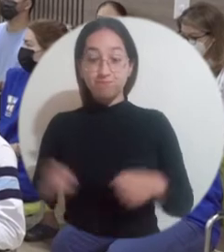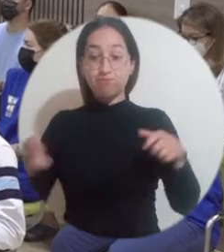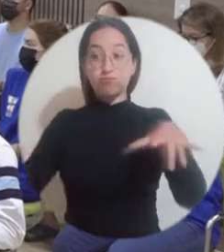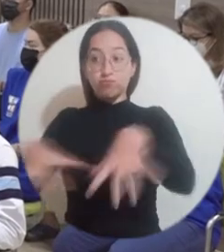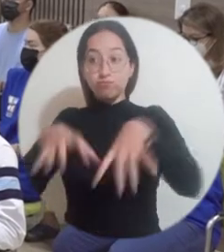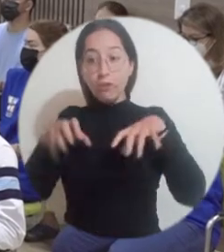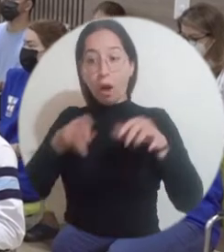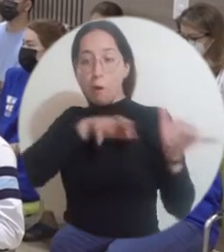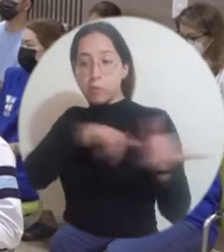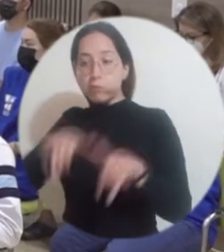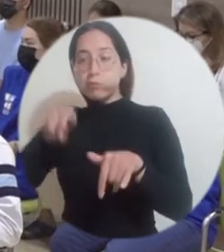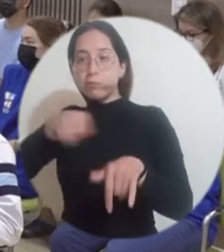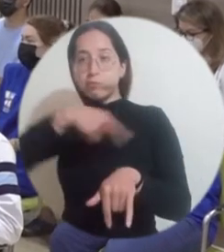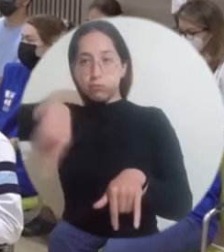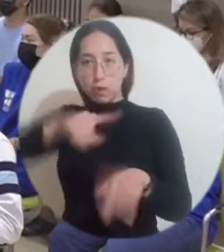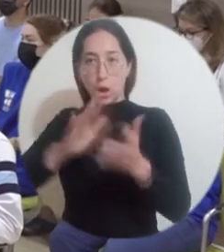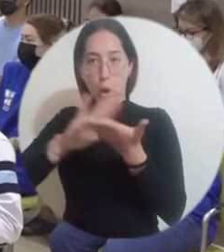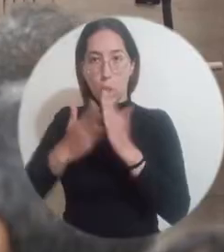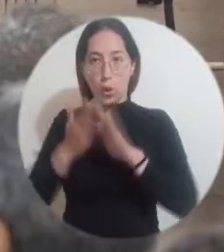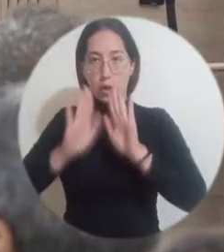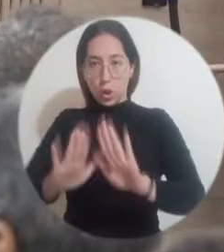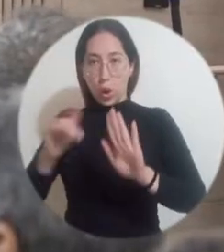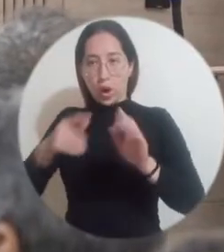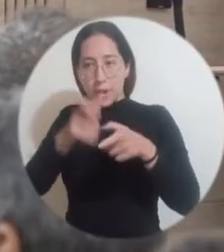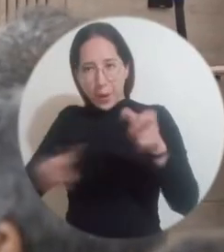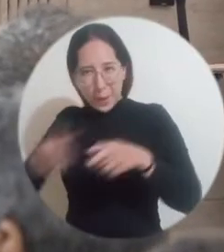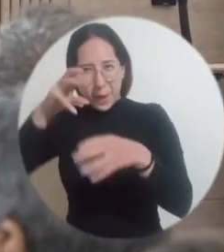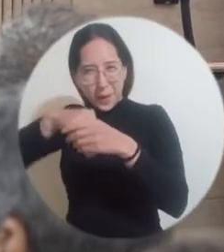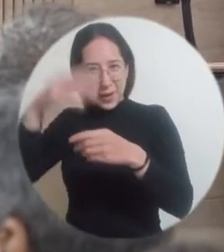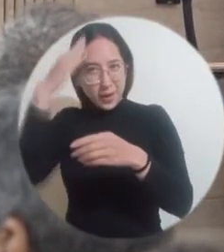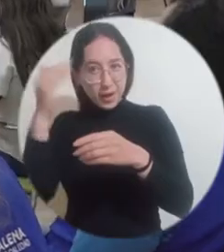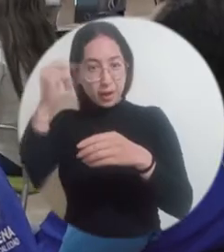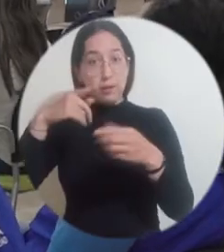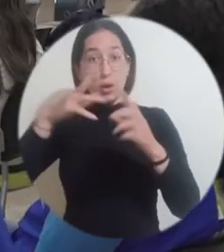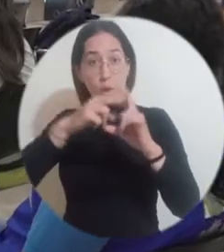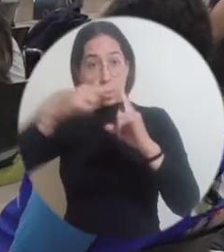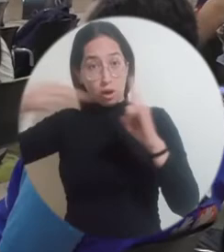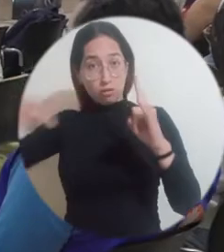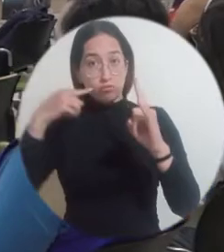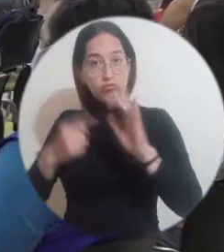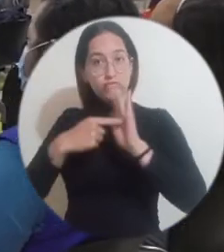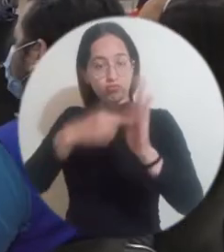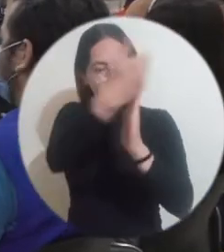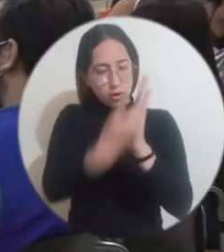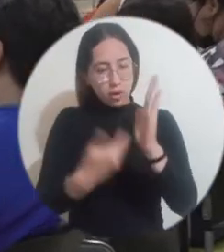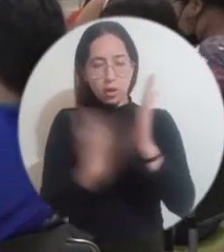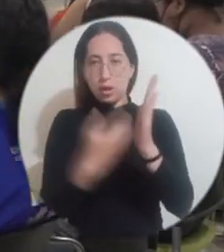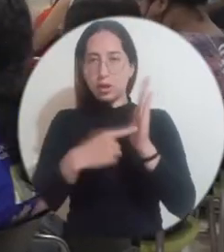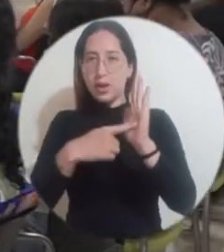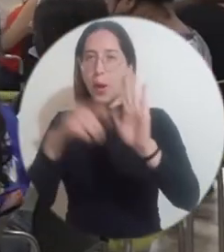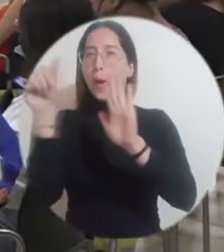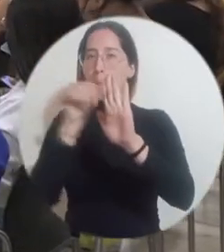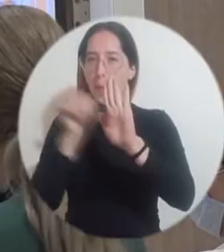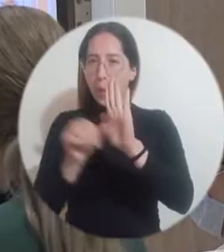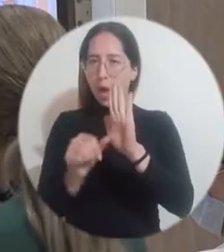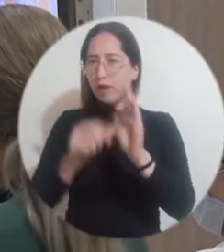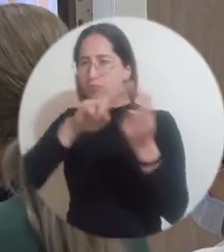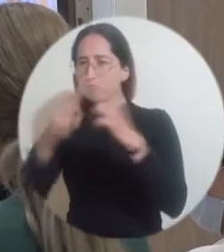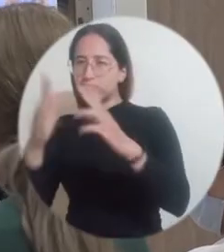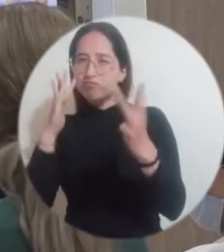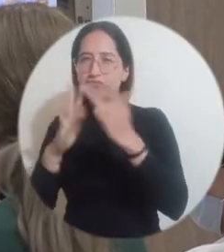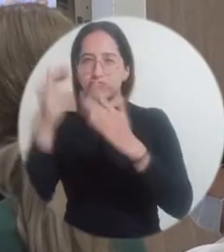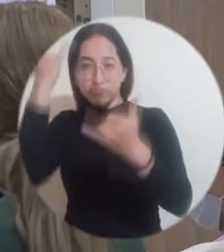En un evento que contó con la presencia de la comunidad académica, la Universidad del Magdalena realizó la presentación del portafolio de programas